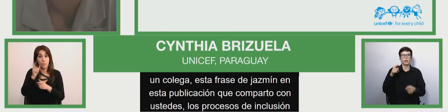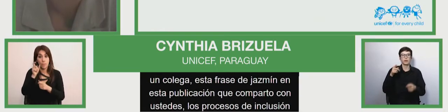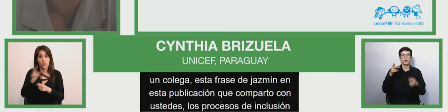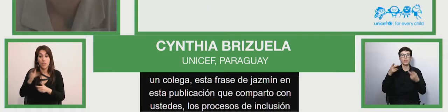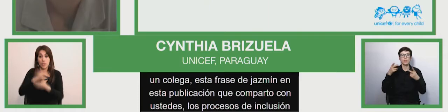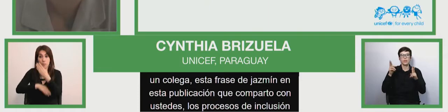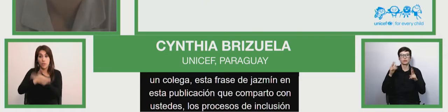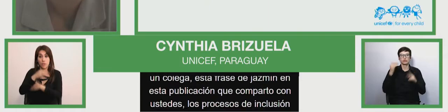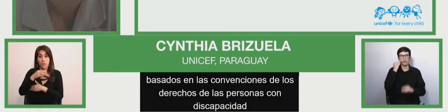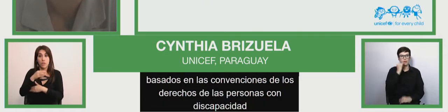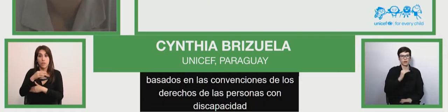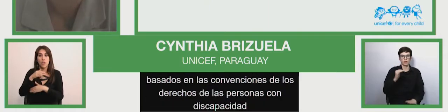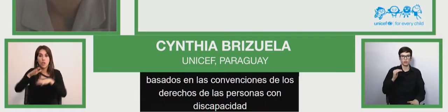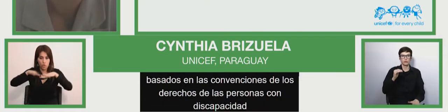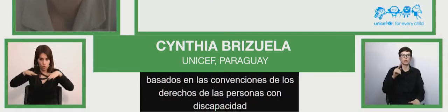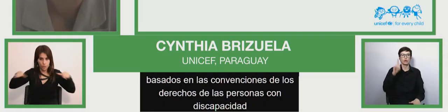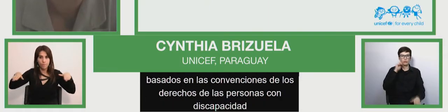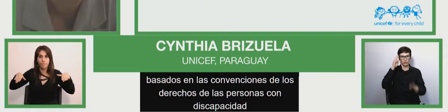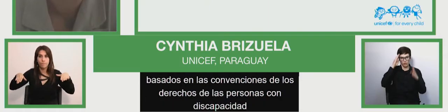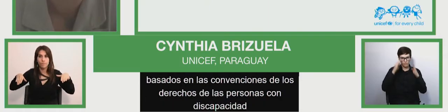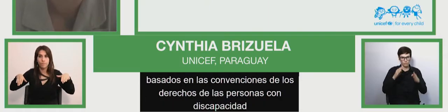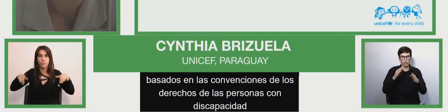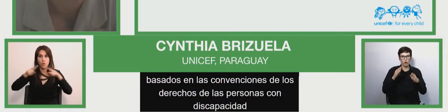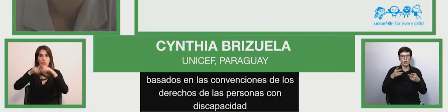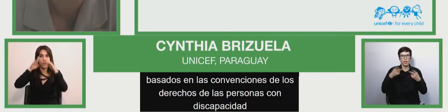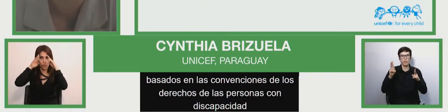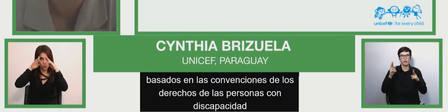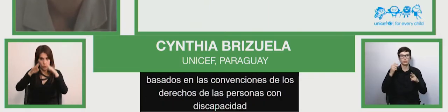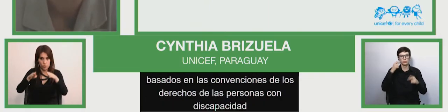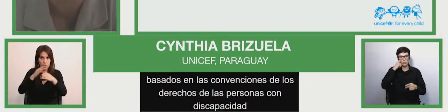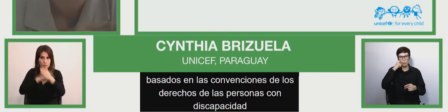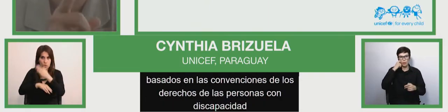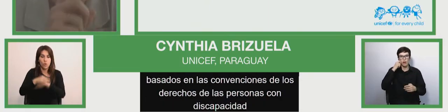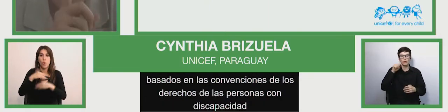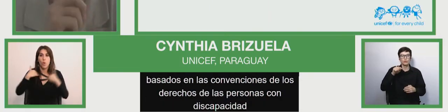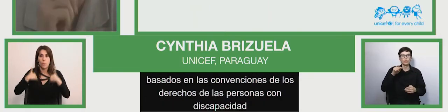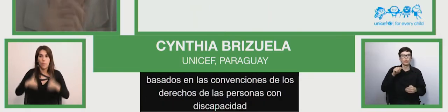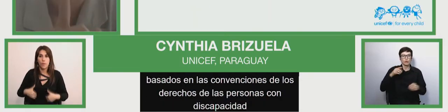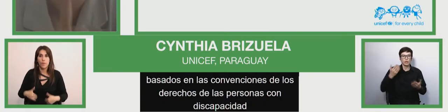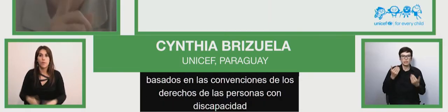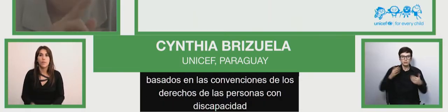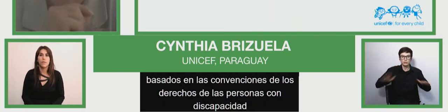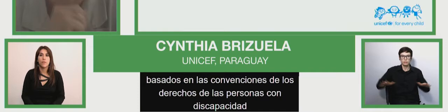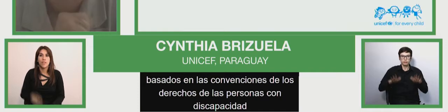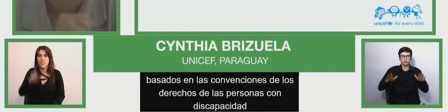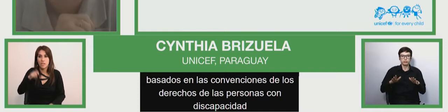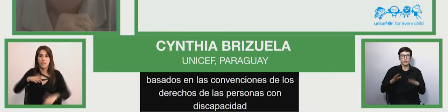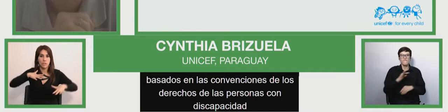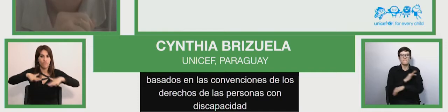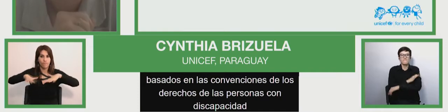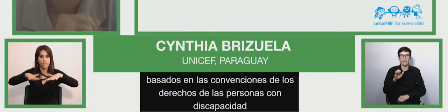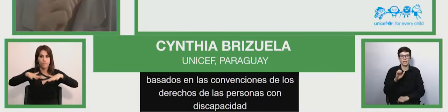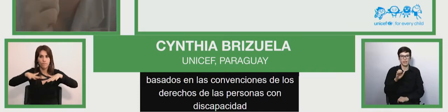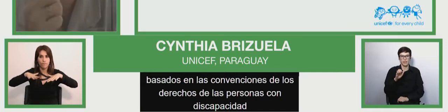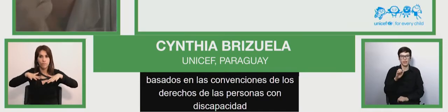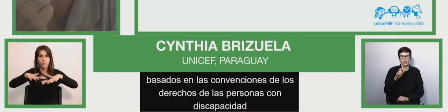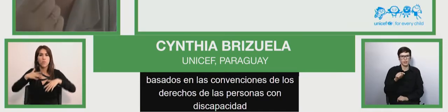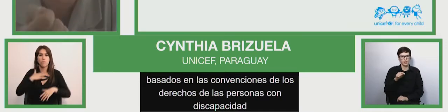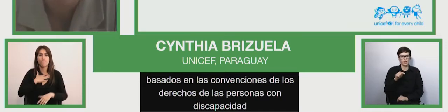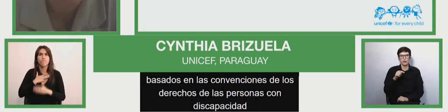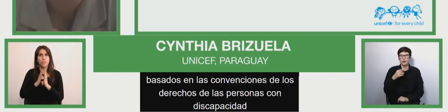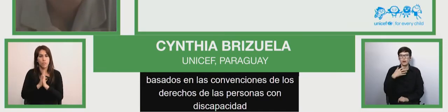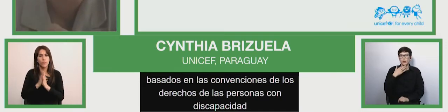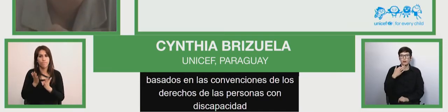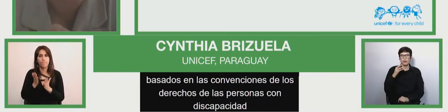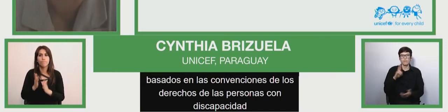que tienen enfoque de derechos humanos necesitan ser impulsados a partir de una fe fundamental. Que si vamos a hablar